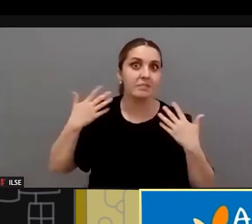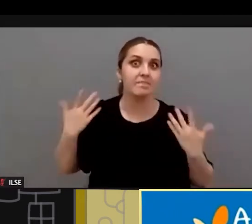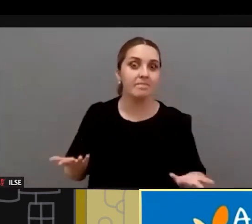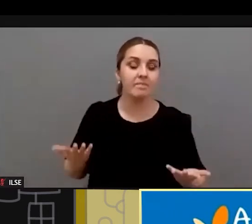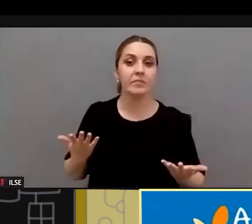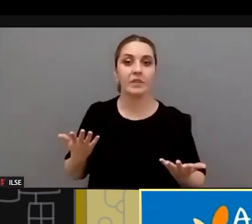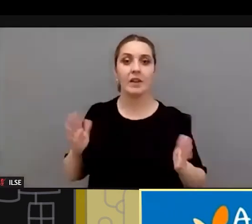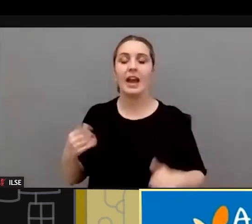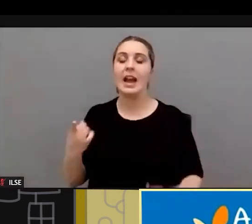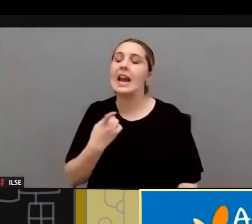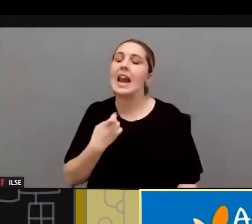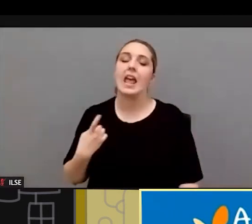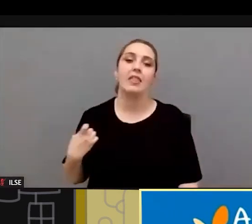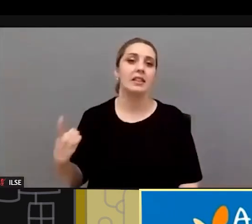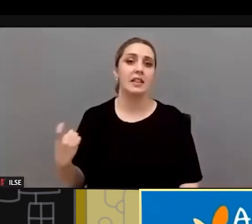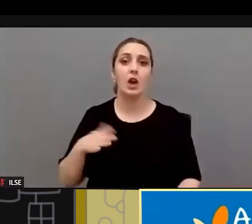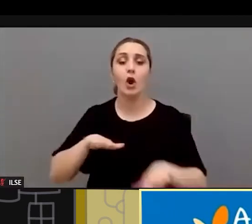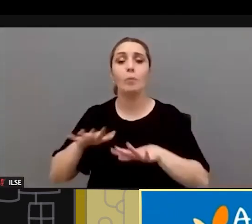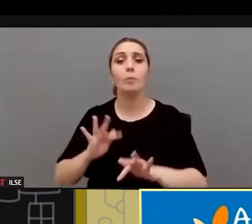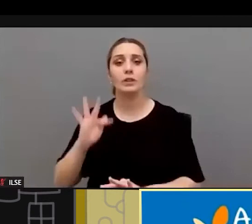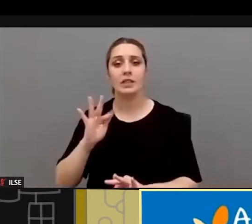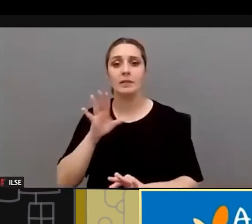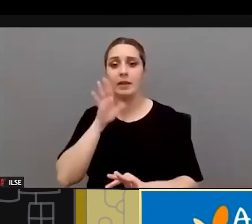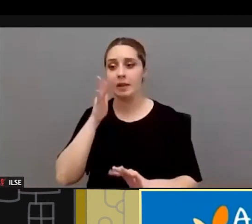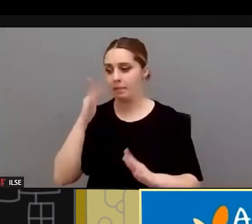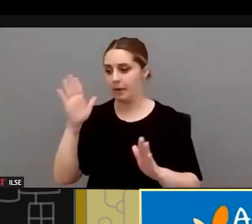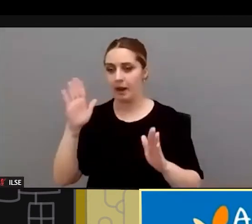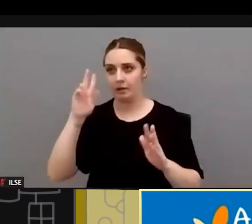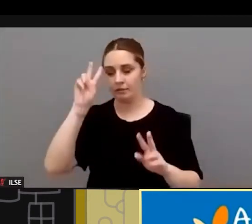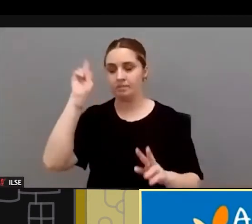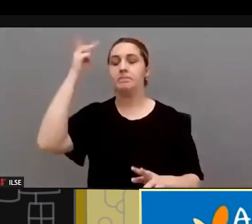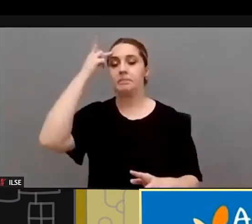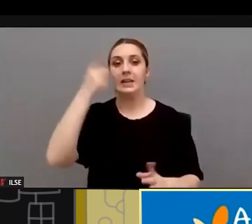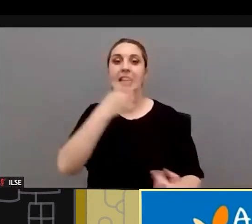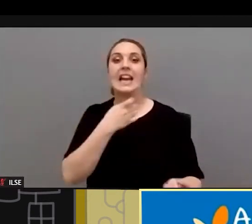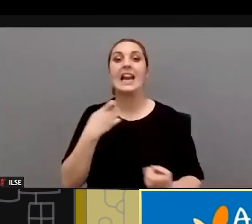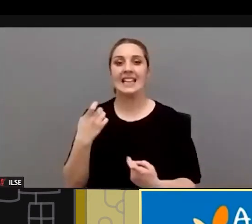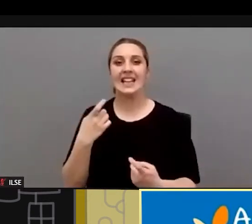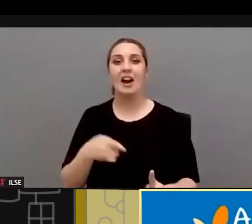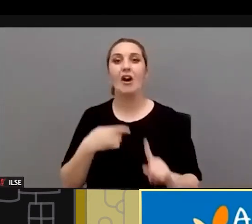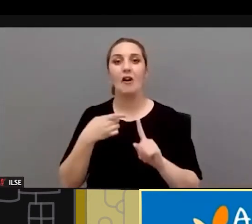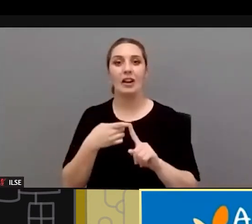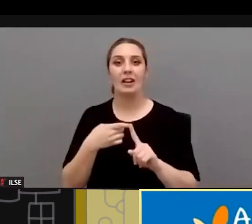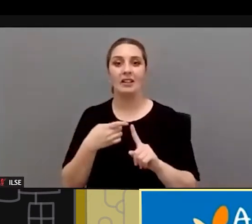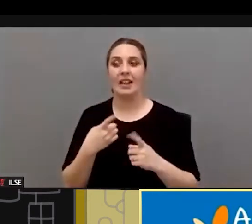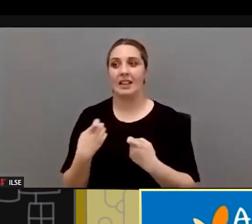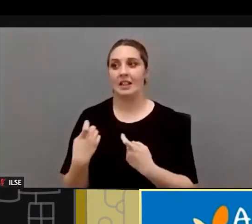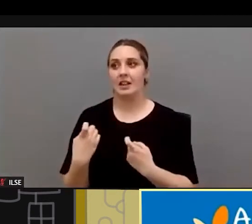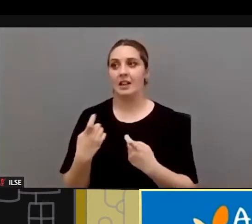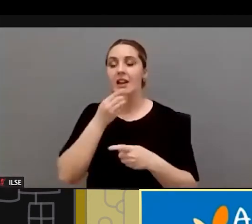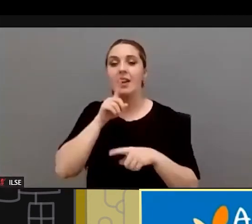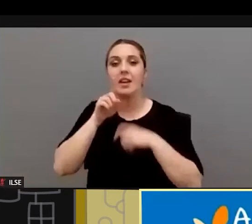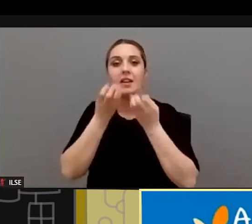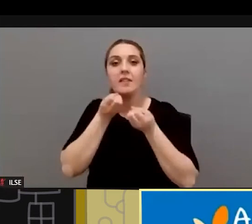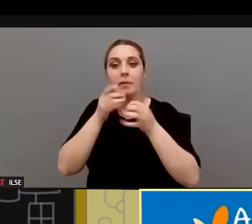hagan necesarias acciones positivas que pasen por el empadramiento y para las que se necesita sin duda acercar información y en ese